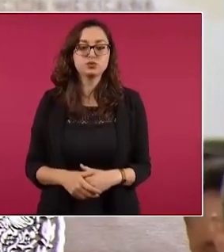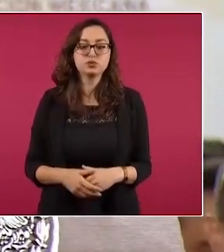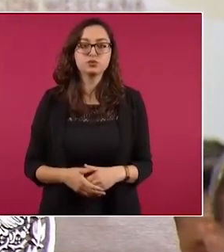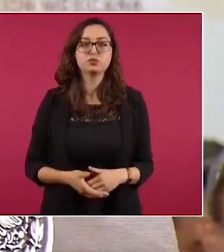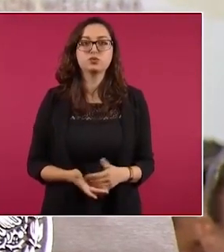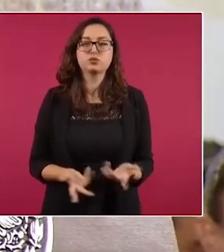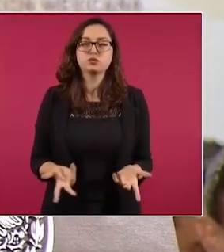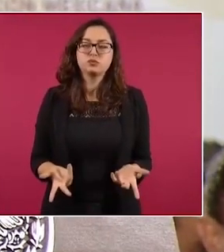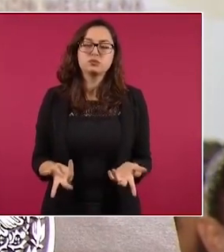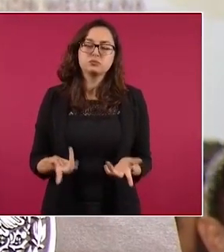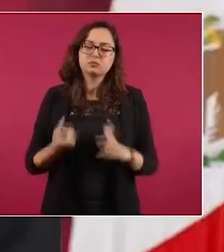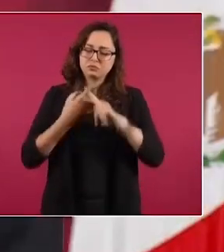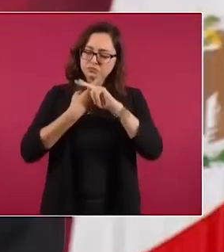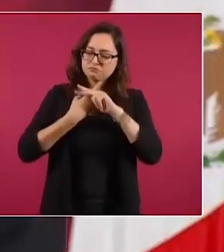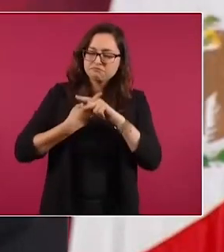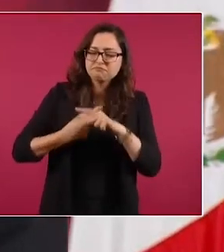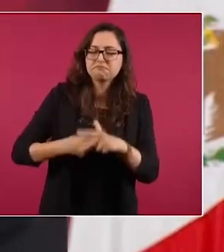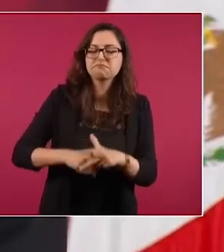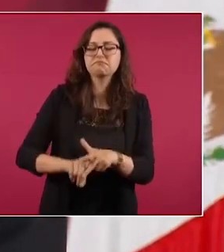un proyecto